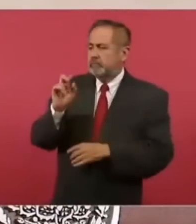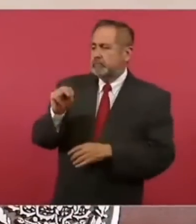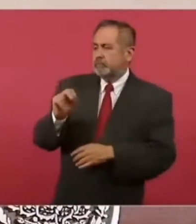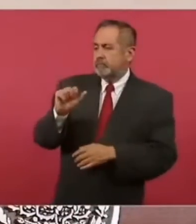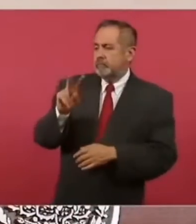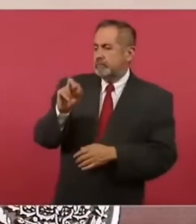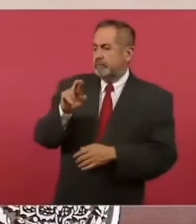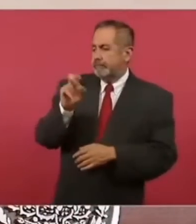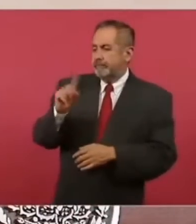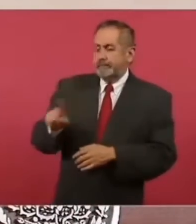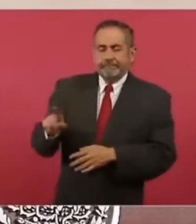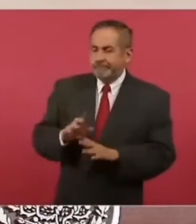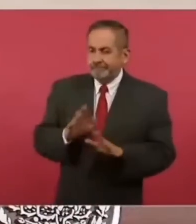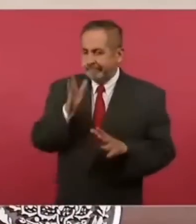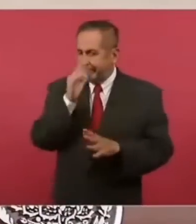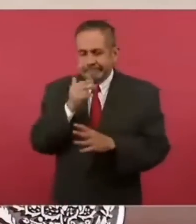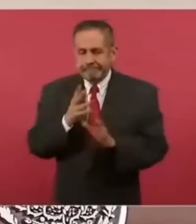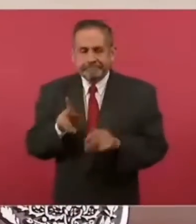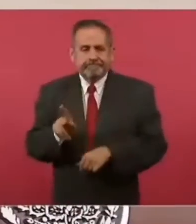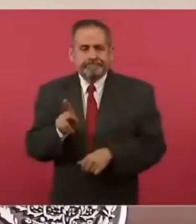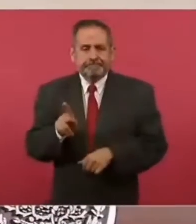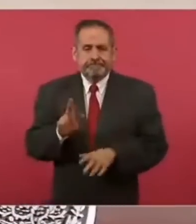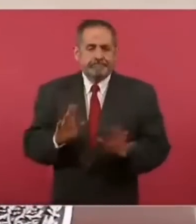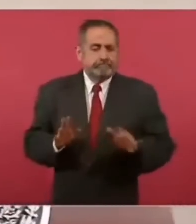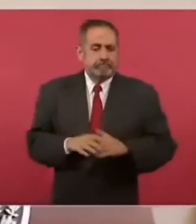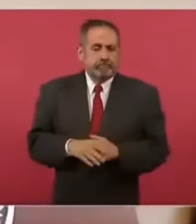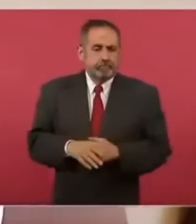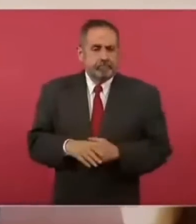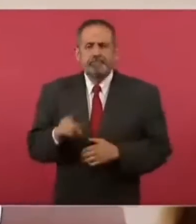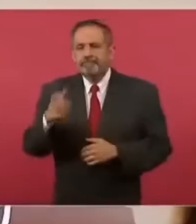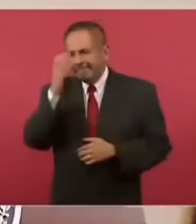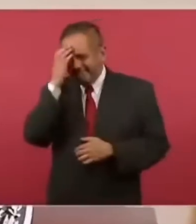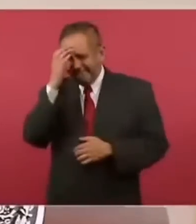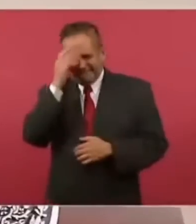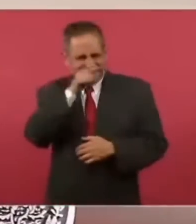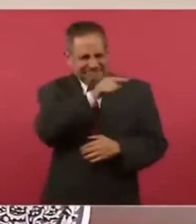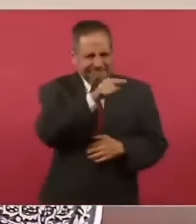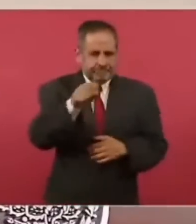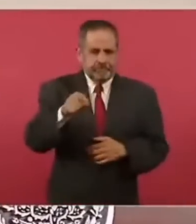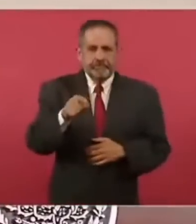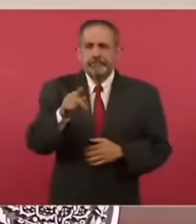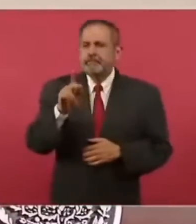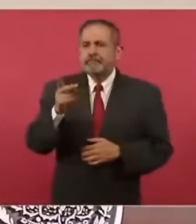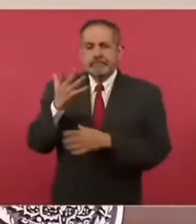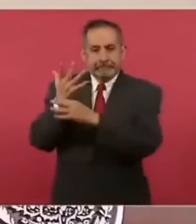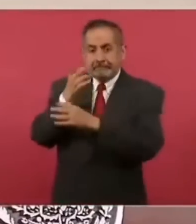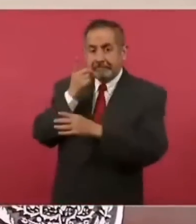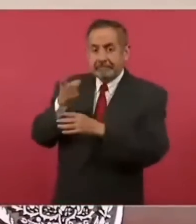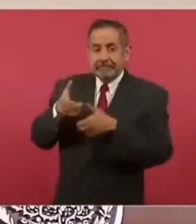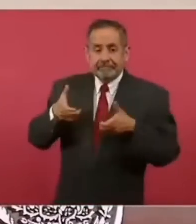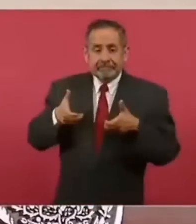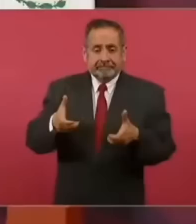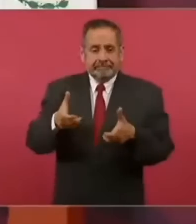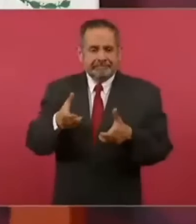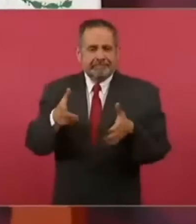esta ancheta está muy angosta no hay ni para dónde hacerse